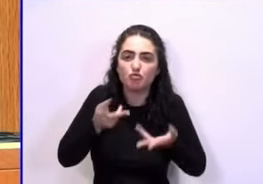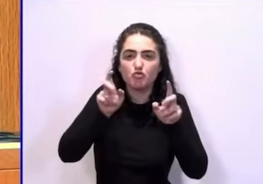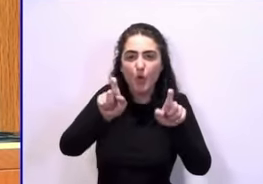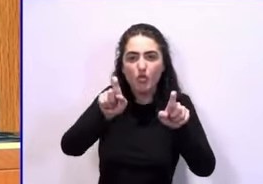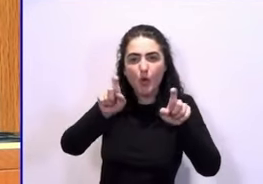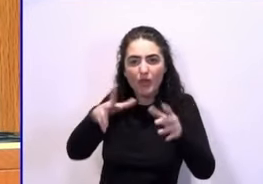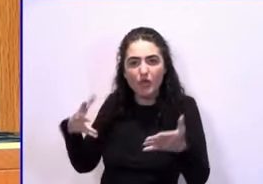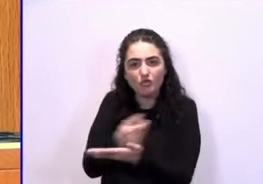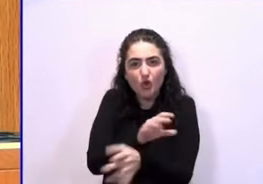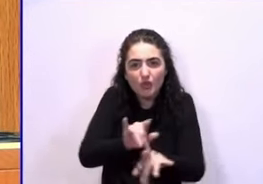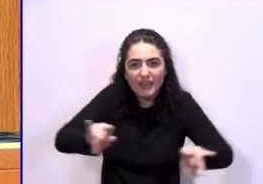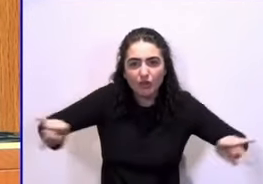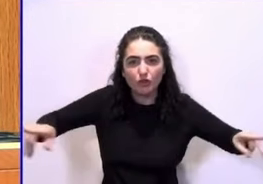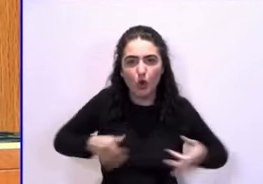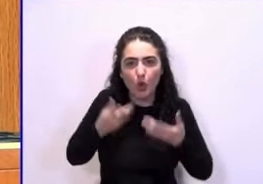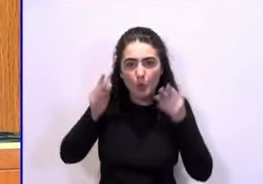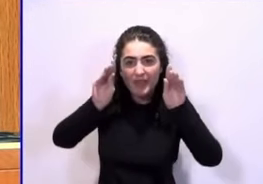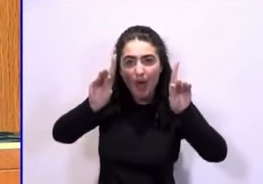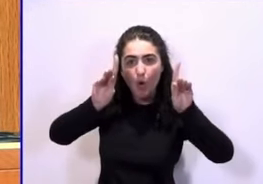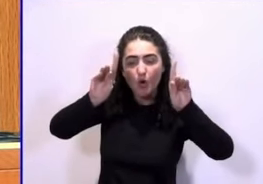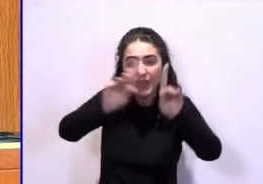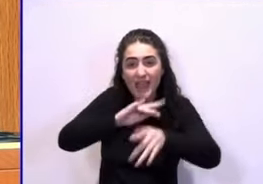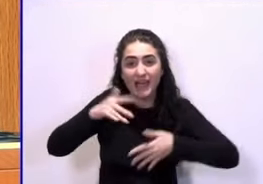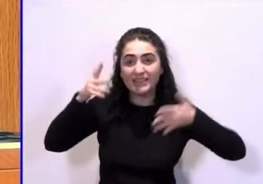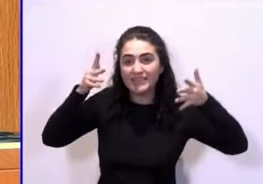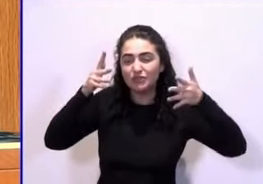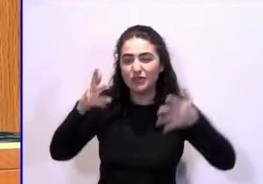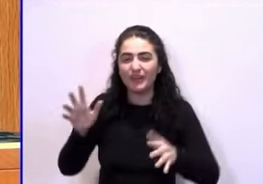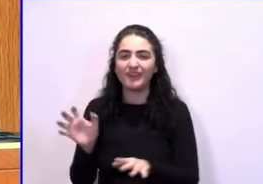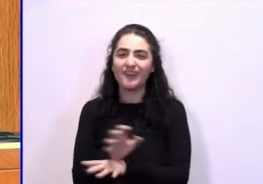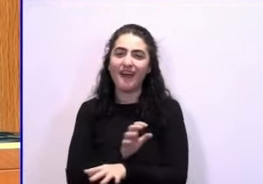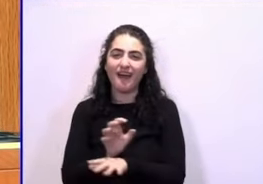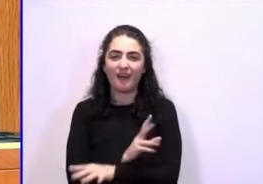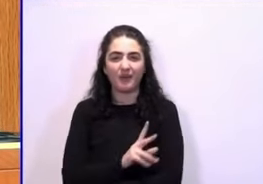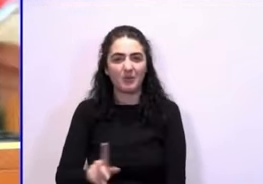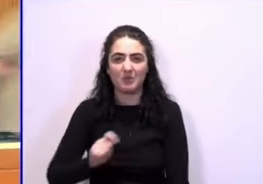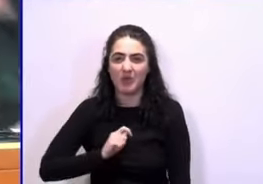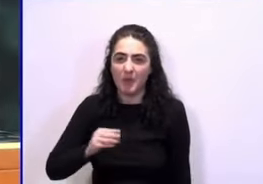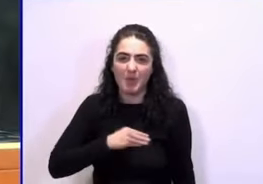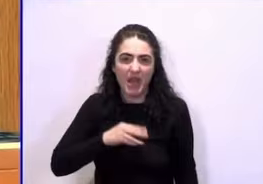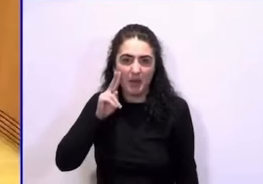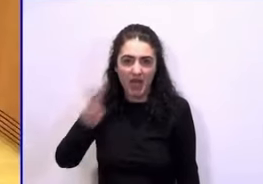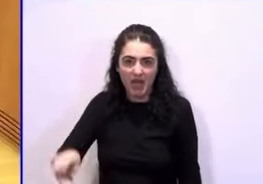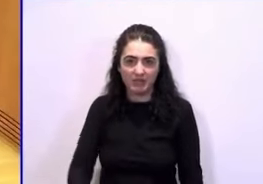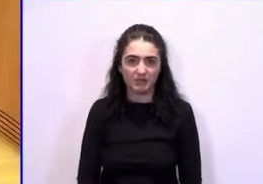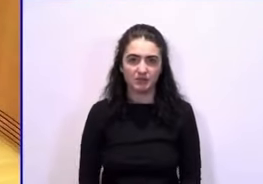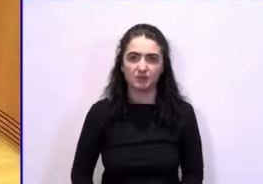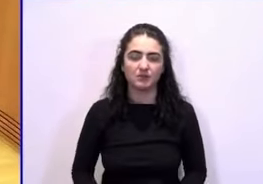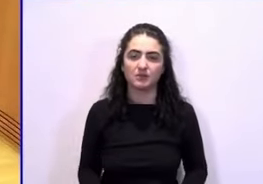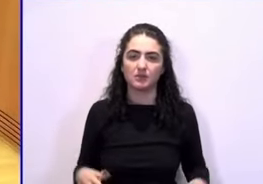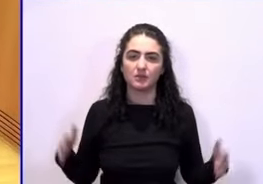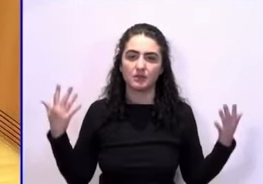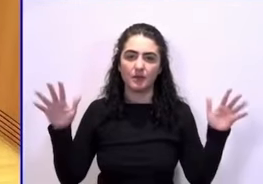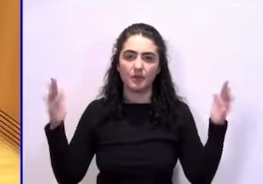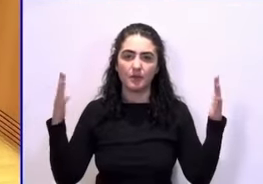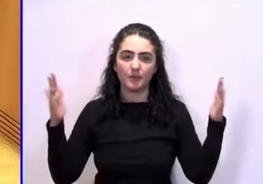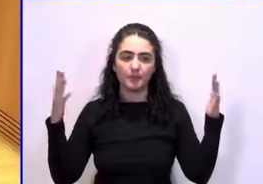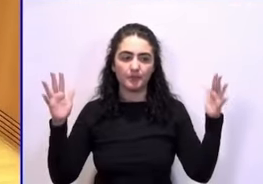Las misiones pedagógicas. A sus asesores les hace mucha gracia. A mí me da mucha pena verles. Gracias.